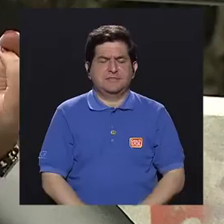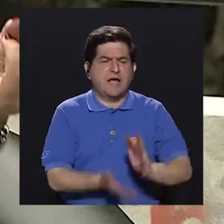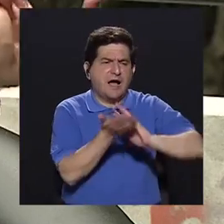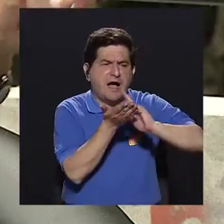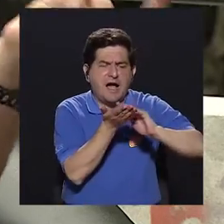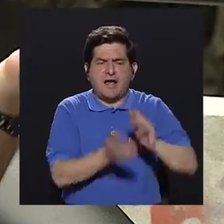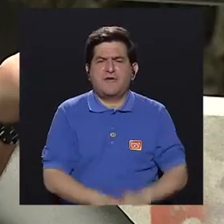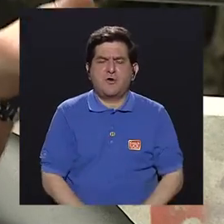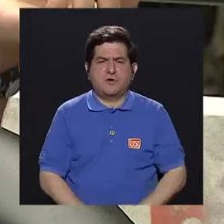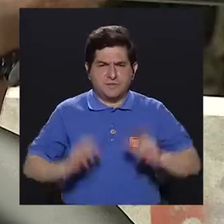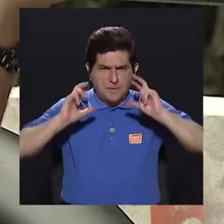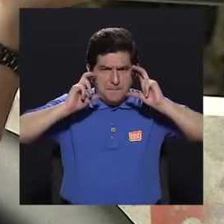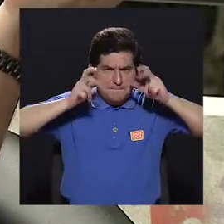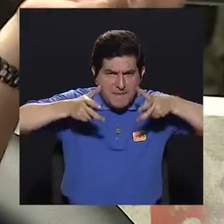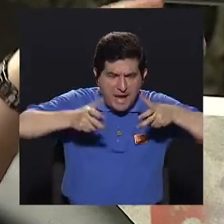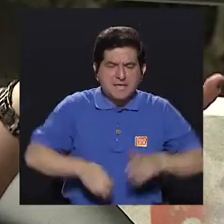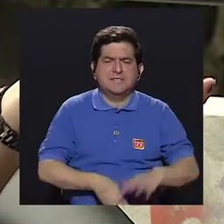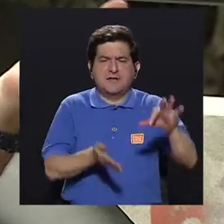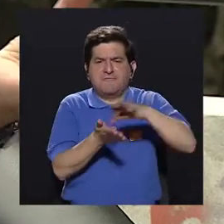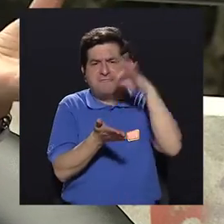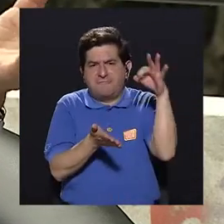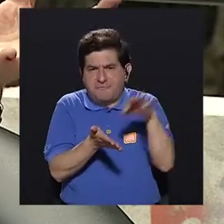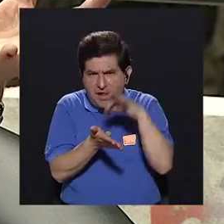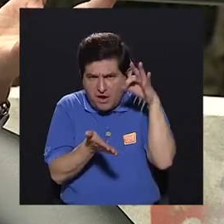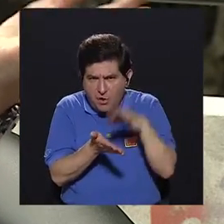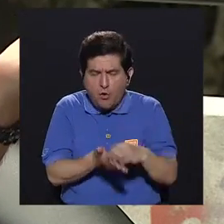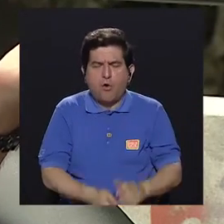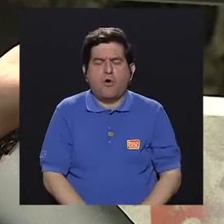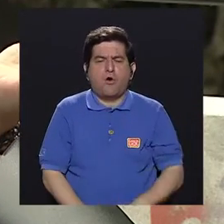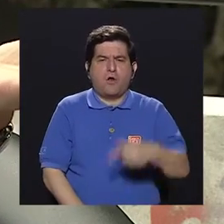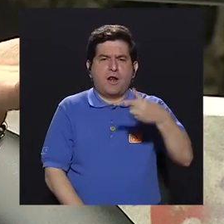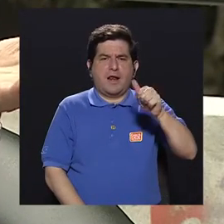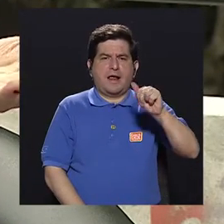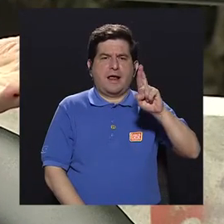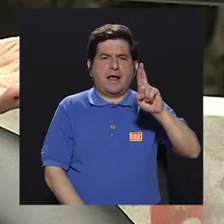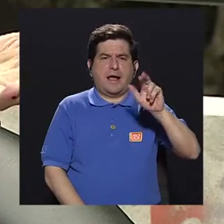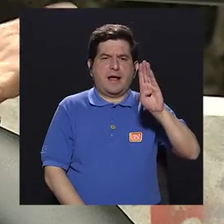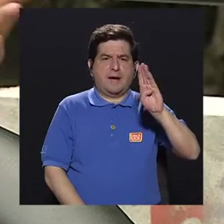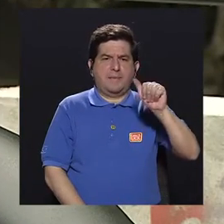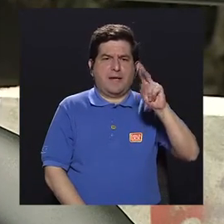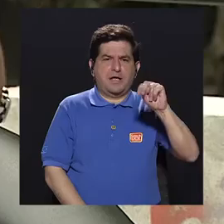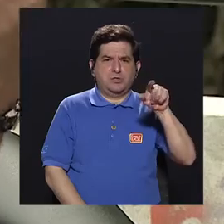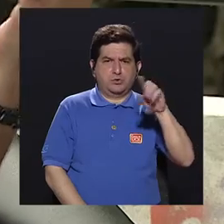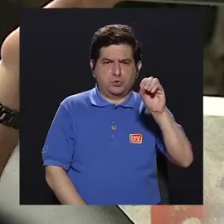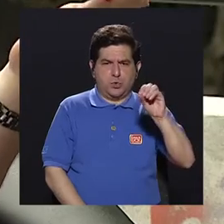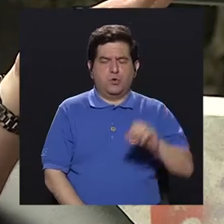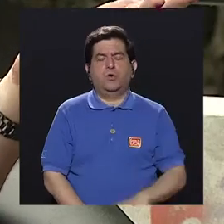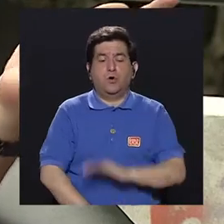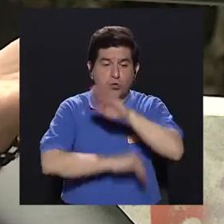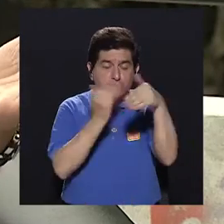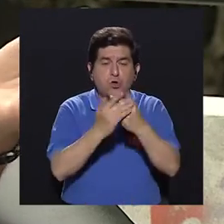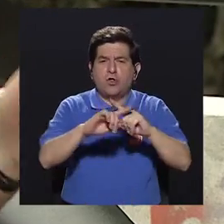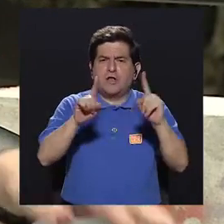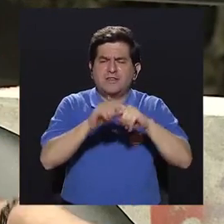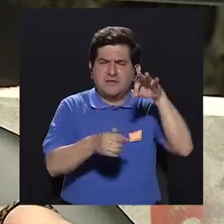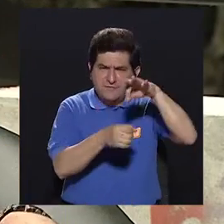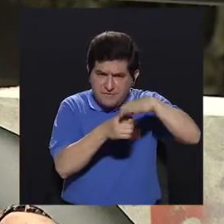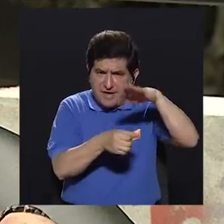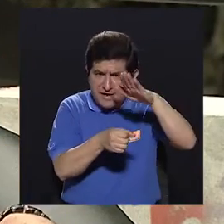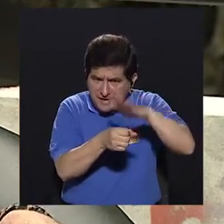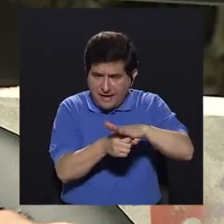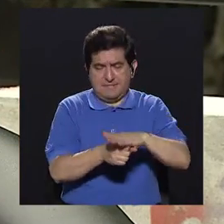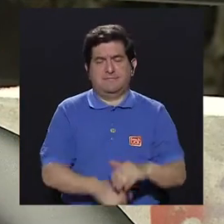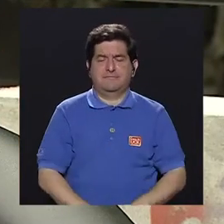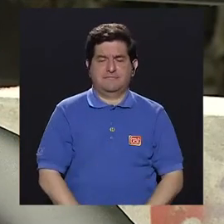arroz, en maíz, ¿verdad? En frijoles, en garbanzos, en todos los granos, ¿verdad? Son